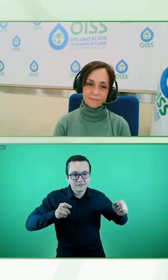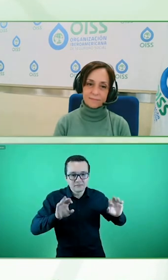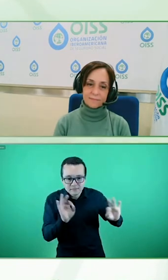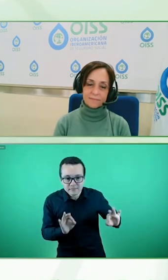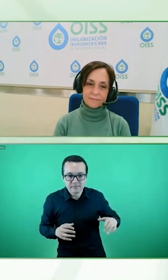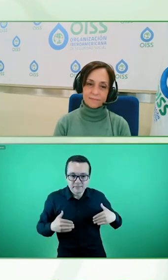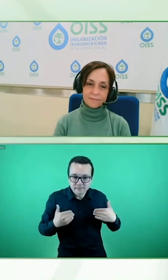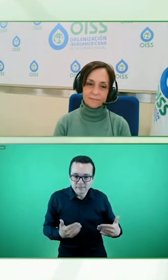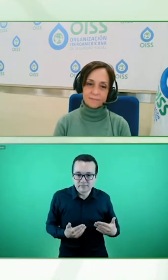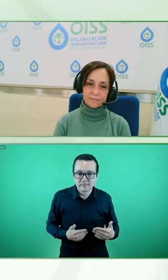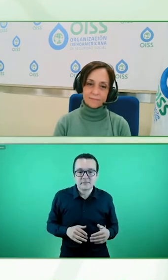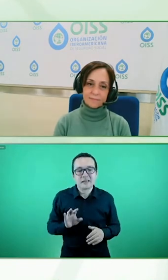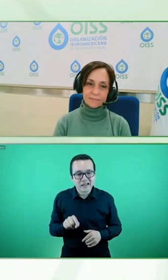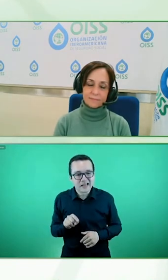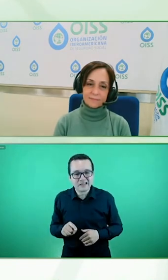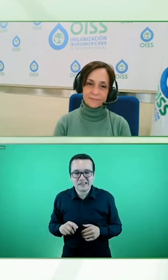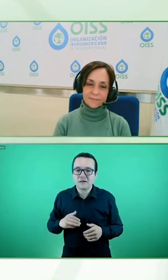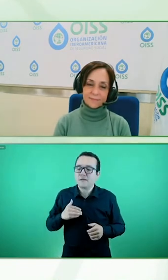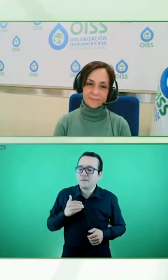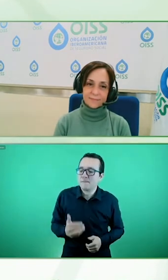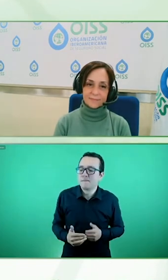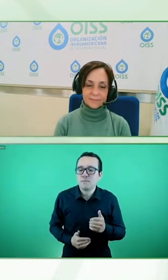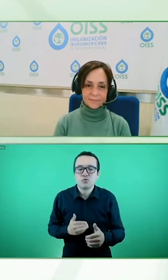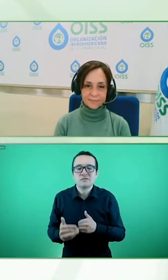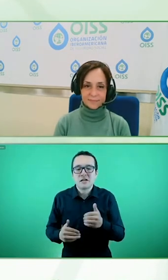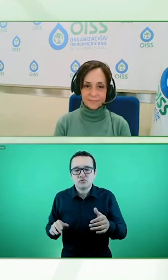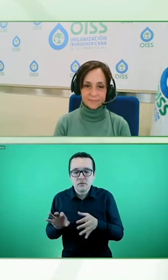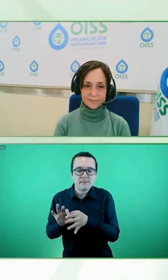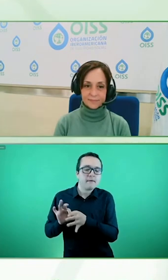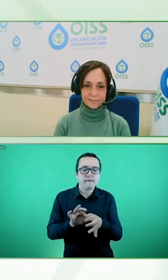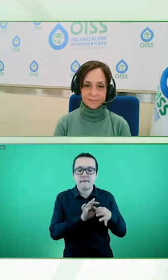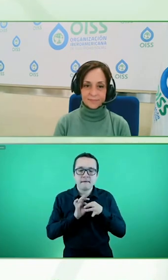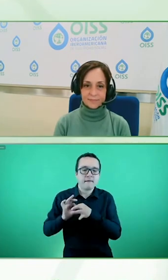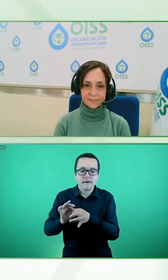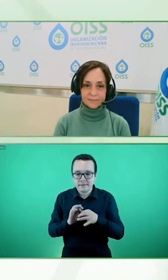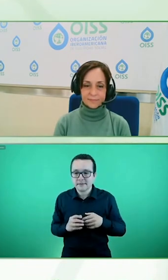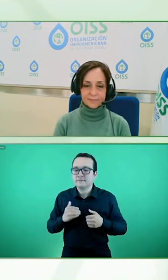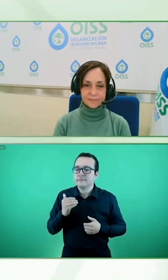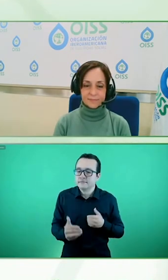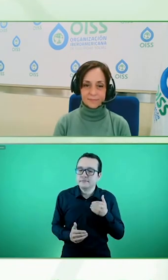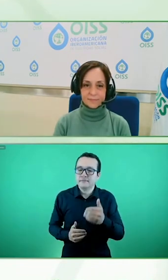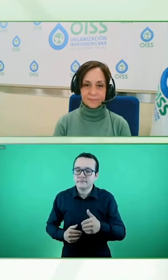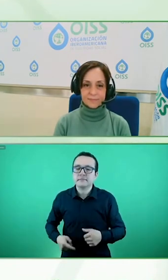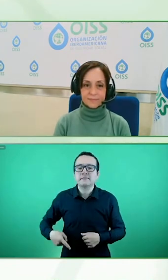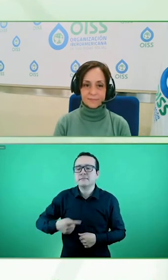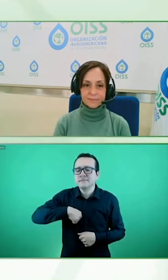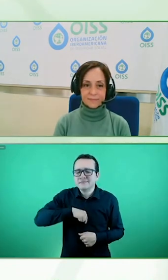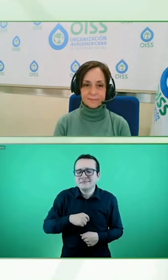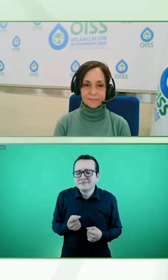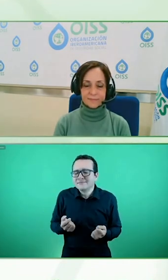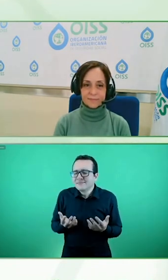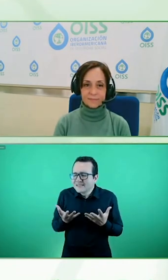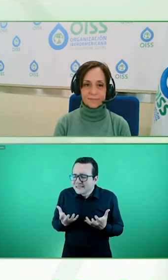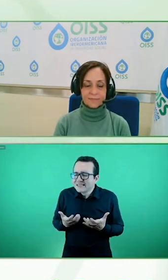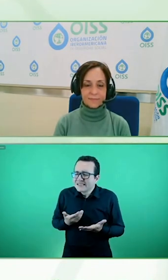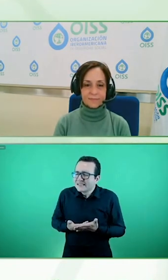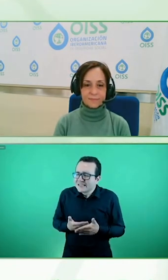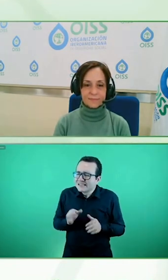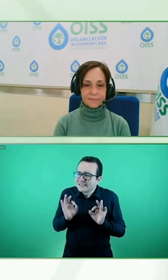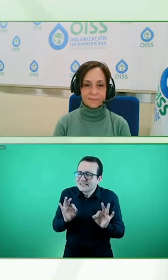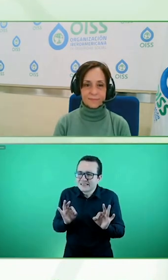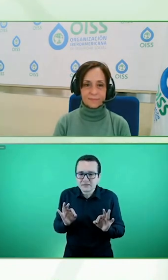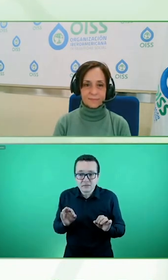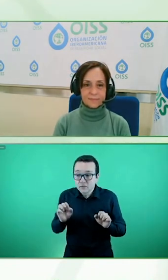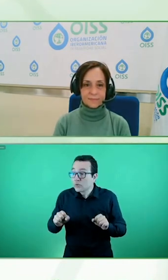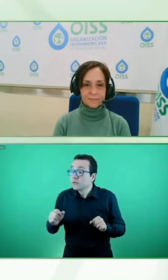proceso conjunto y es un proceso que nosotros siempre intentamos que todo el mundo pueda tener la mayor voz pero como